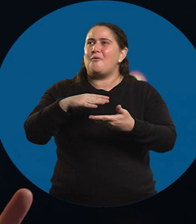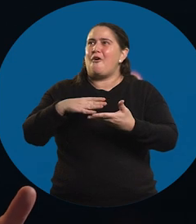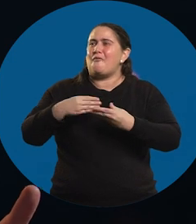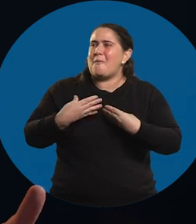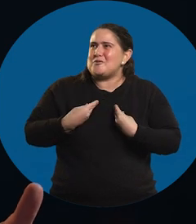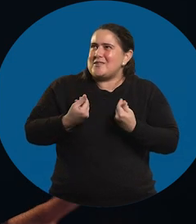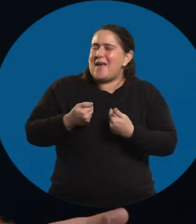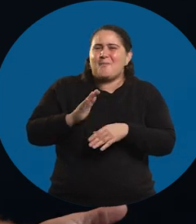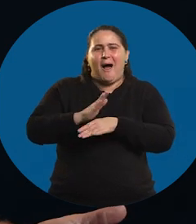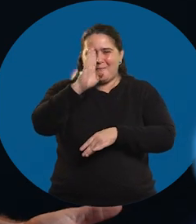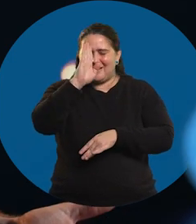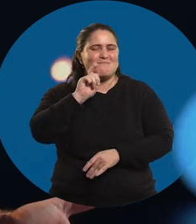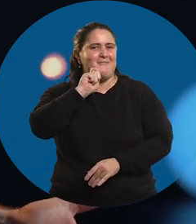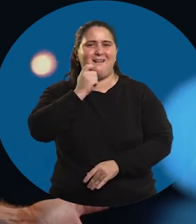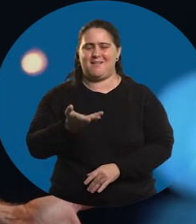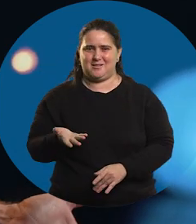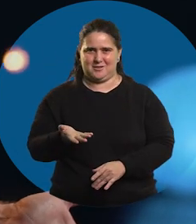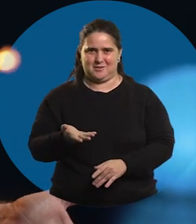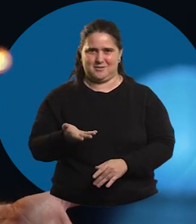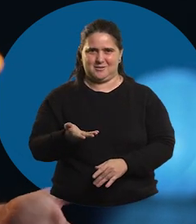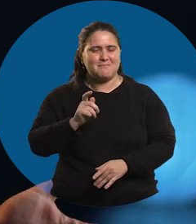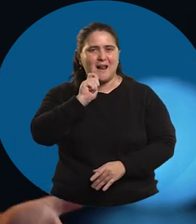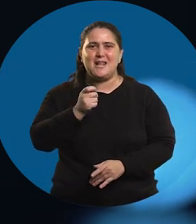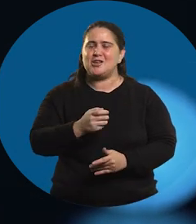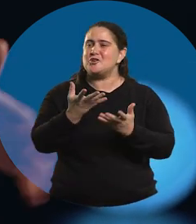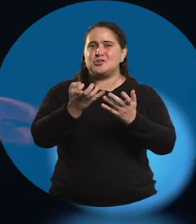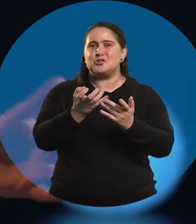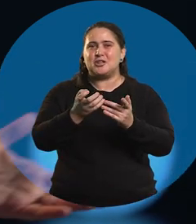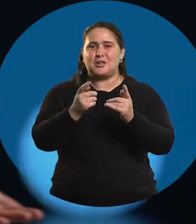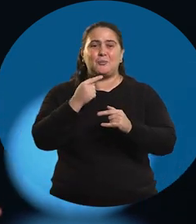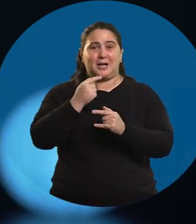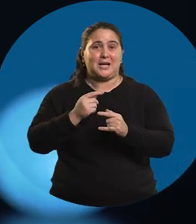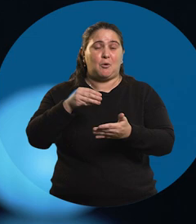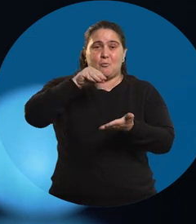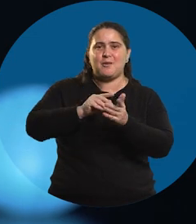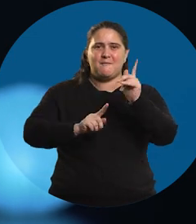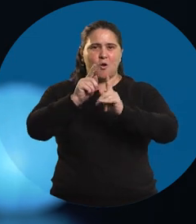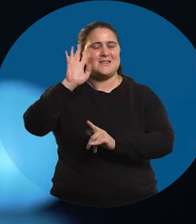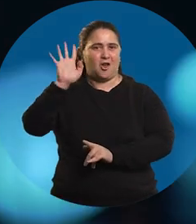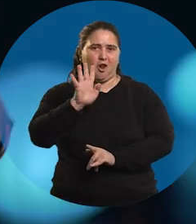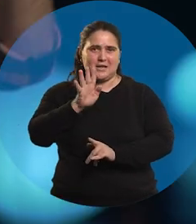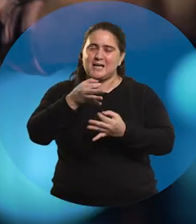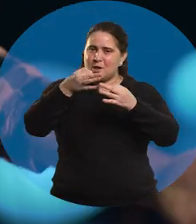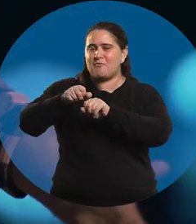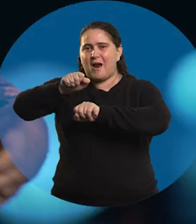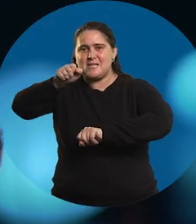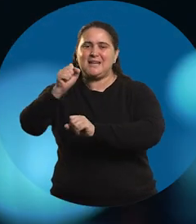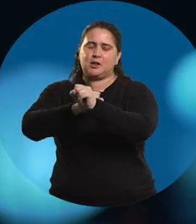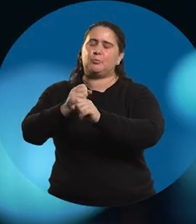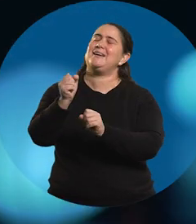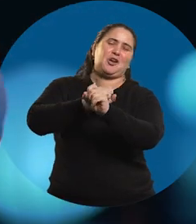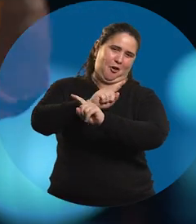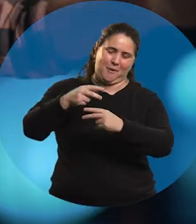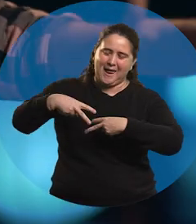ese estado de aprendiz es como lo más lindo. Como lo más lindo. Yo quiero hacer facultad de psicología y lo voy a hacer. Y me voy a recibir de